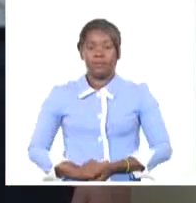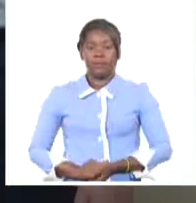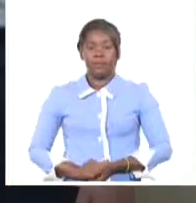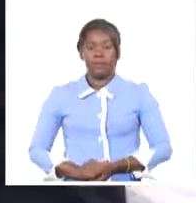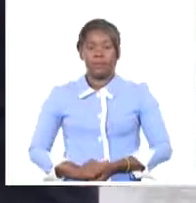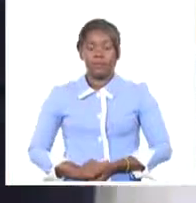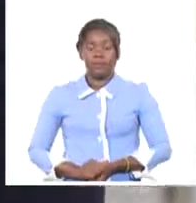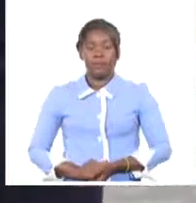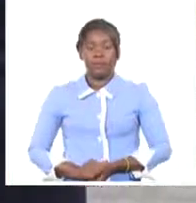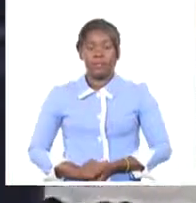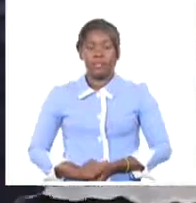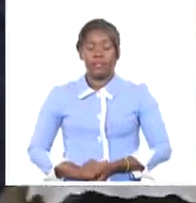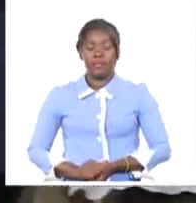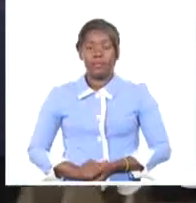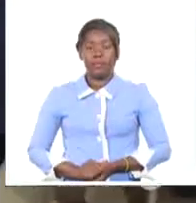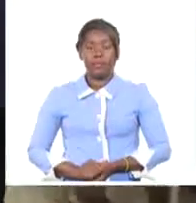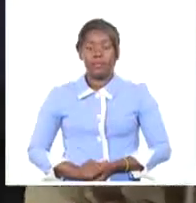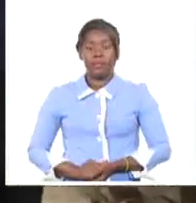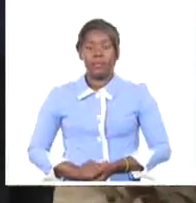electoral.